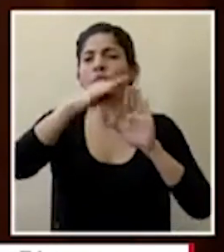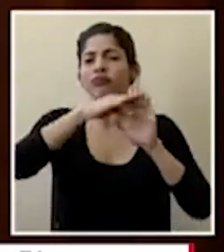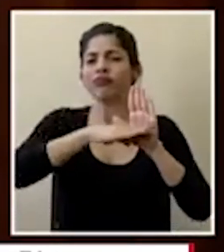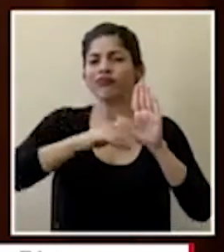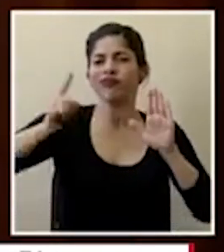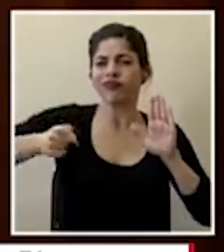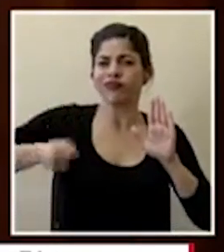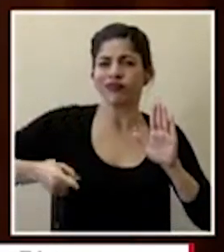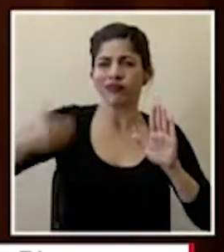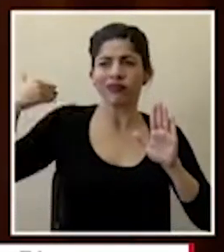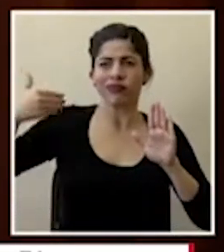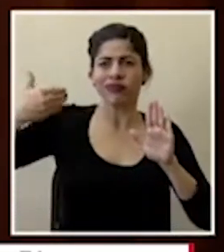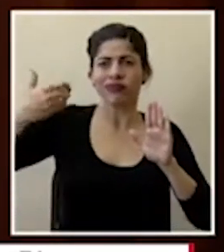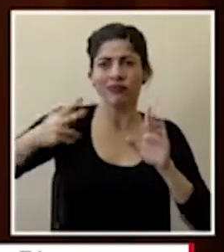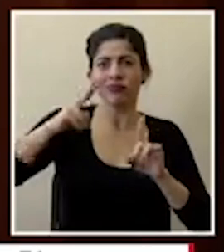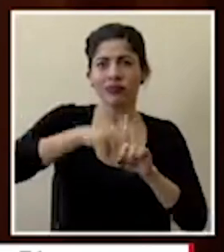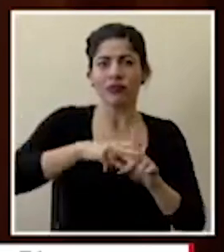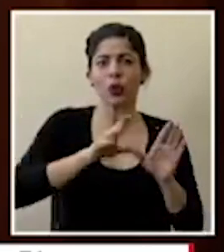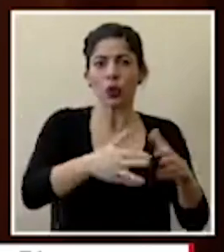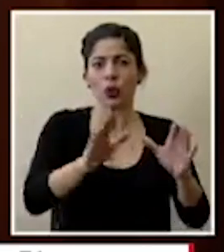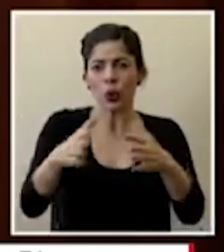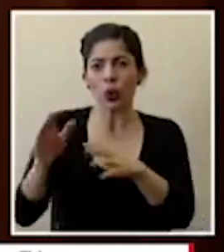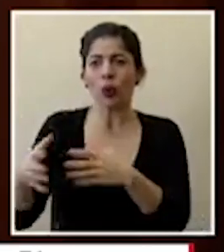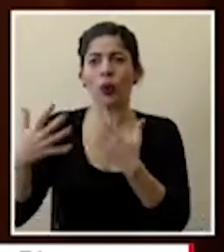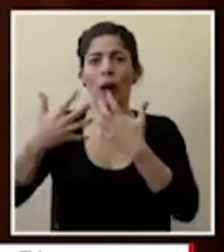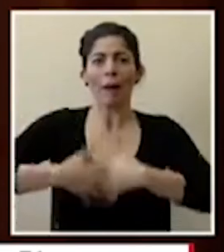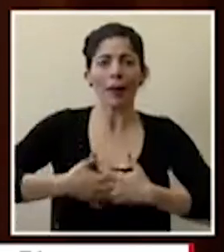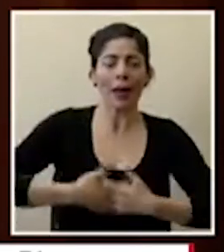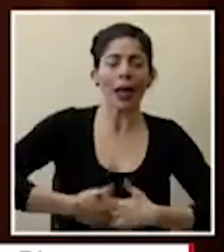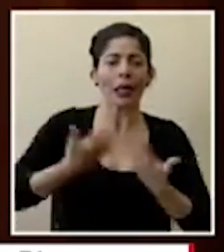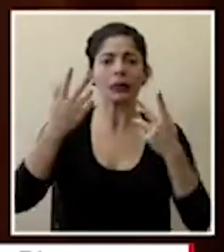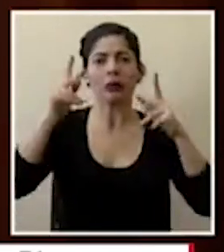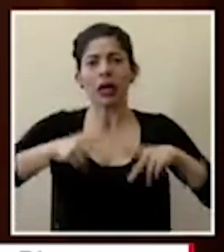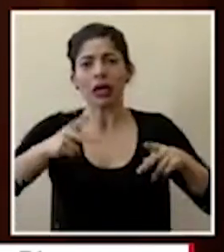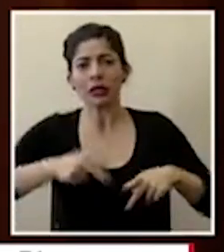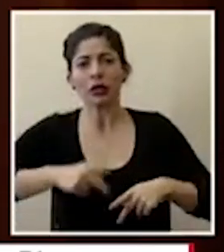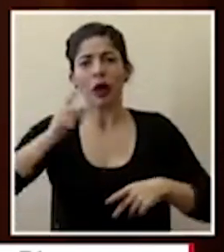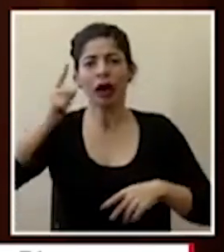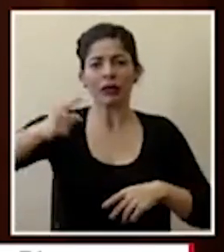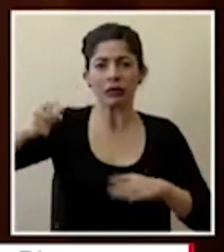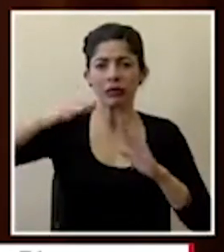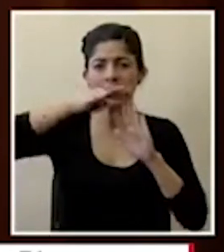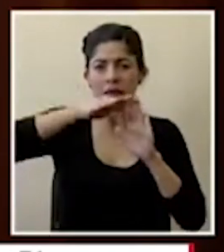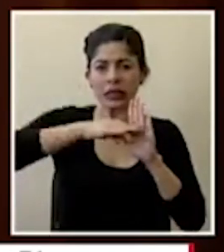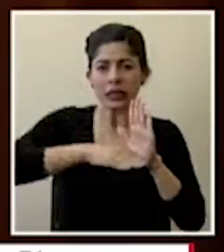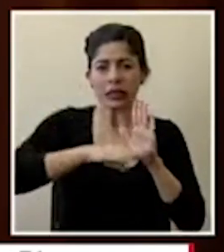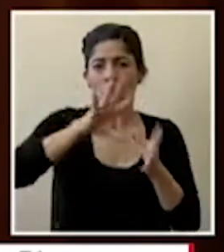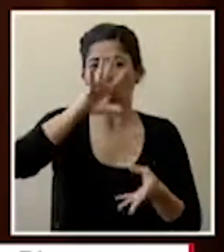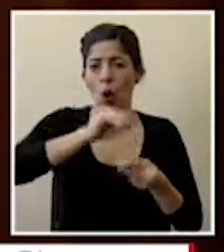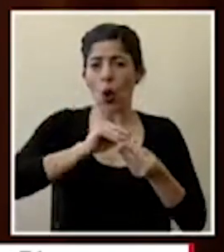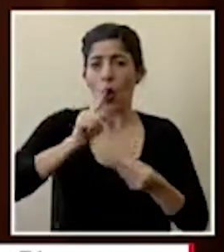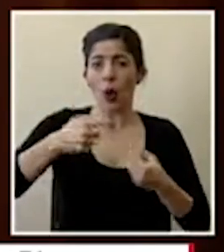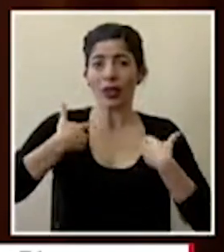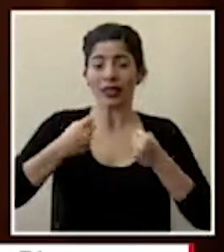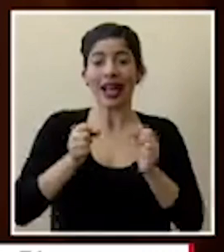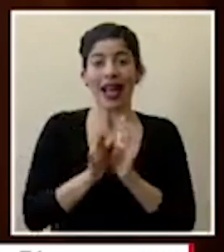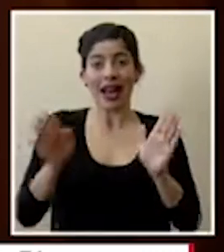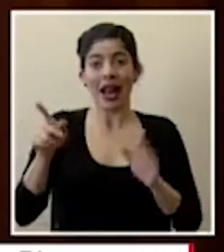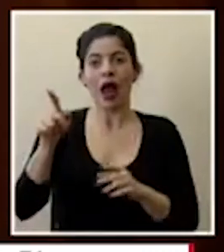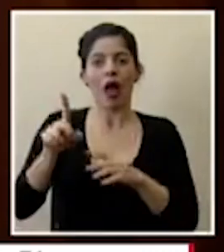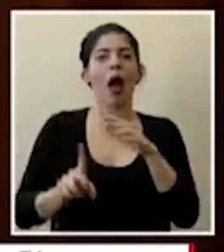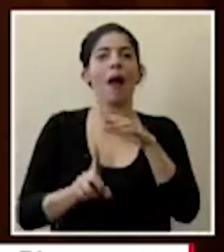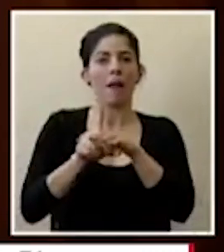emitiendo para diferentes sectores empresas personas en general todas las medidas sanitarias generalizadas